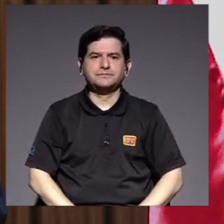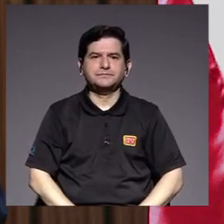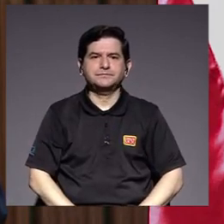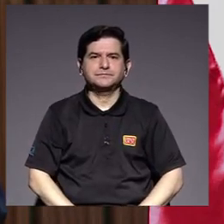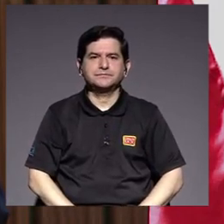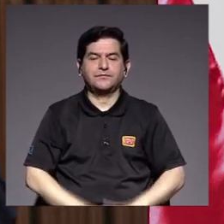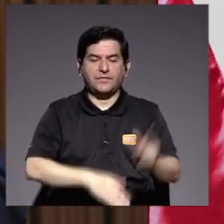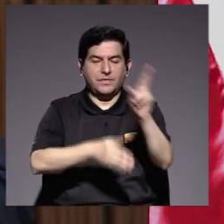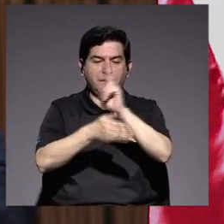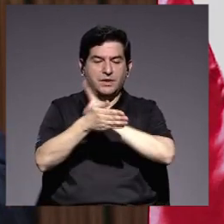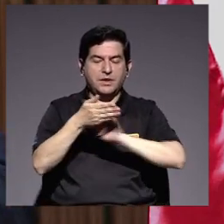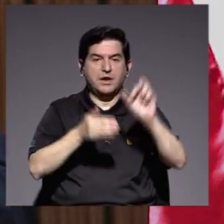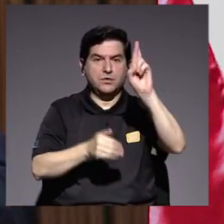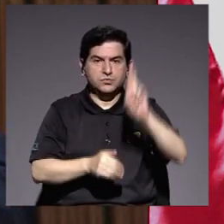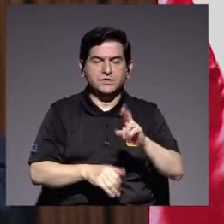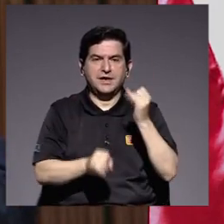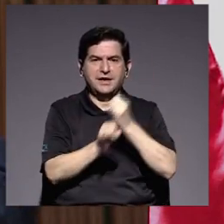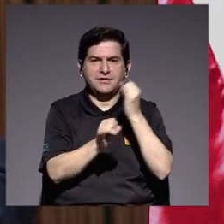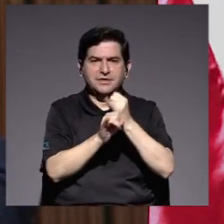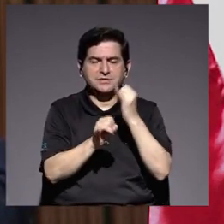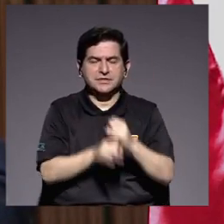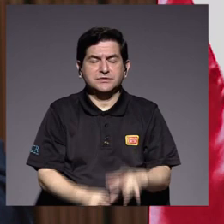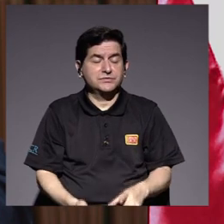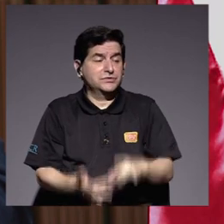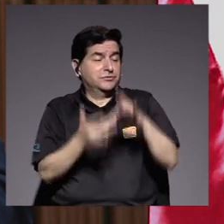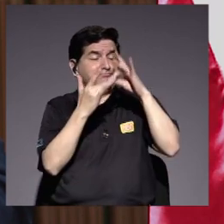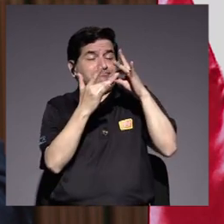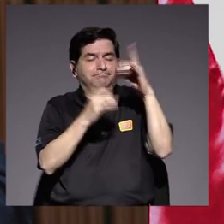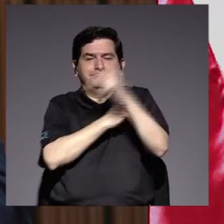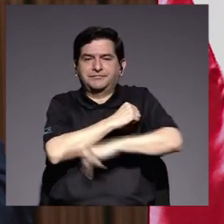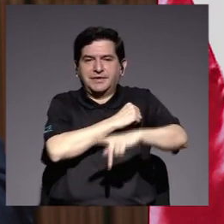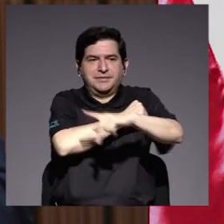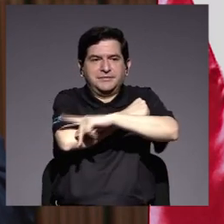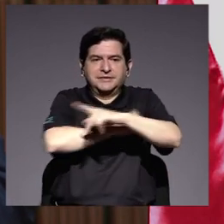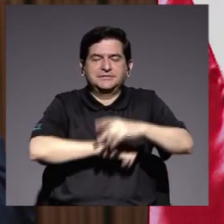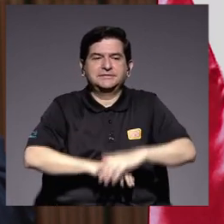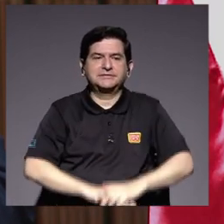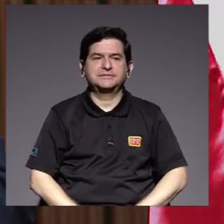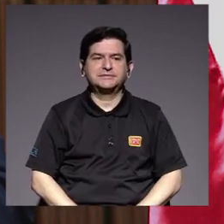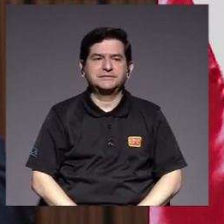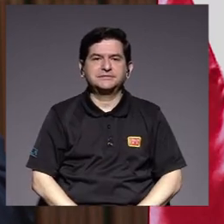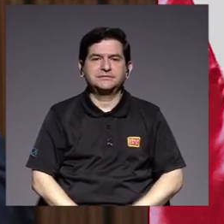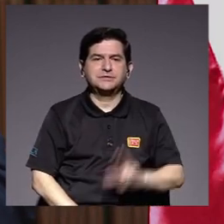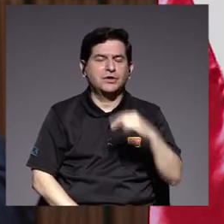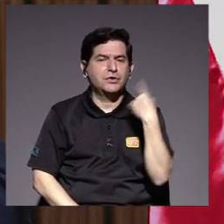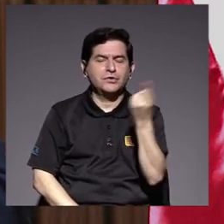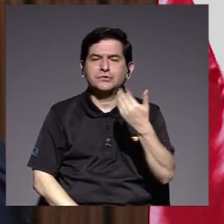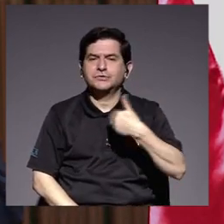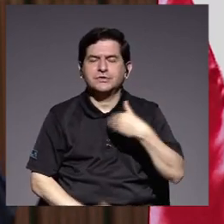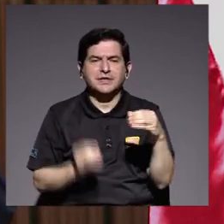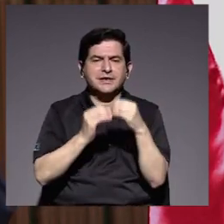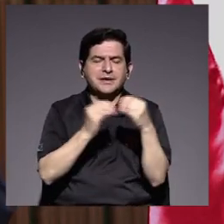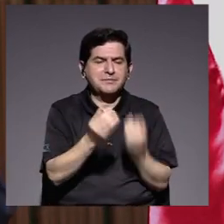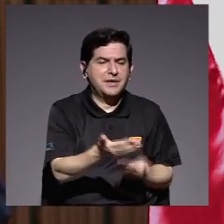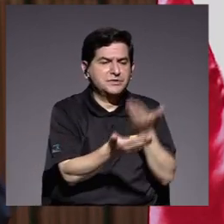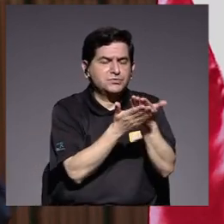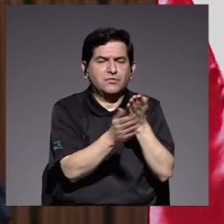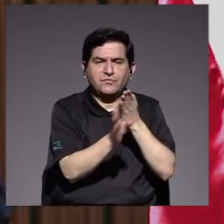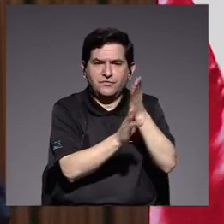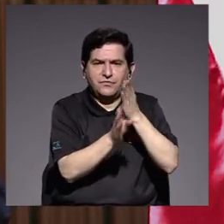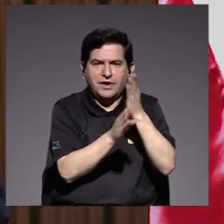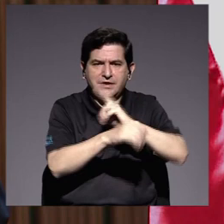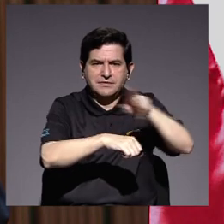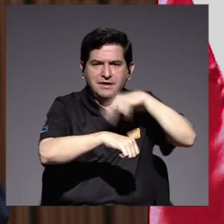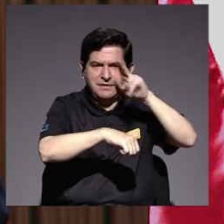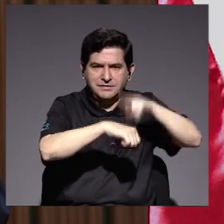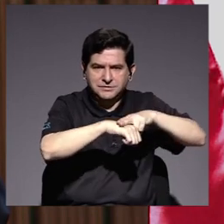La Universidad de Costa Rica es una institución excepcional en el país, pues no sólo es la que cuenta con mayor oferta académica en el ámbito